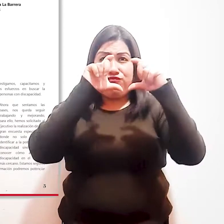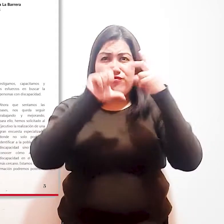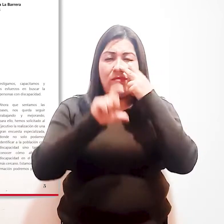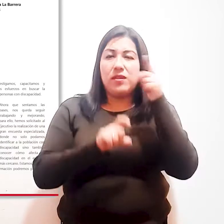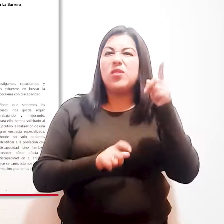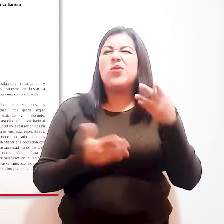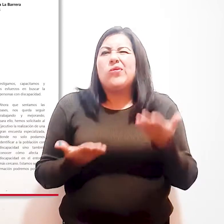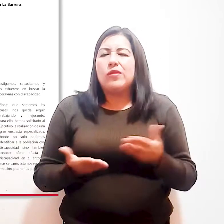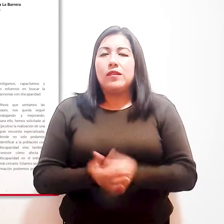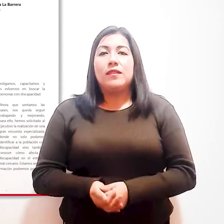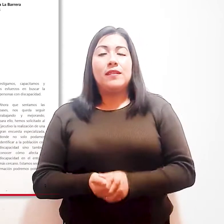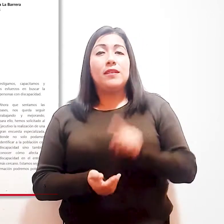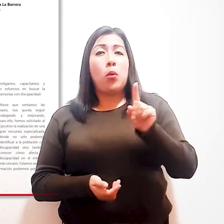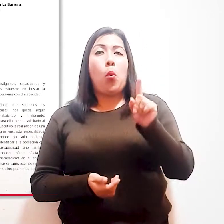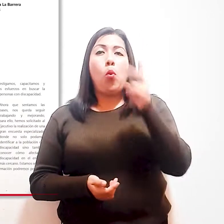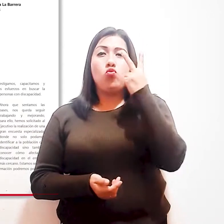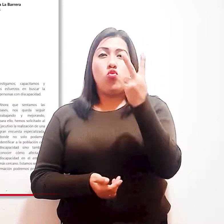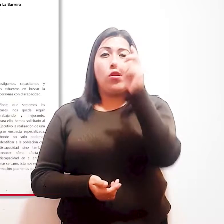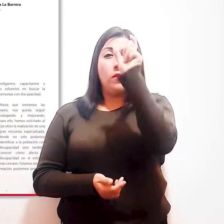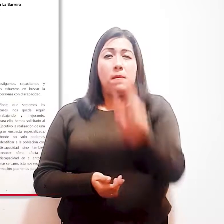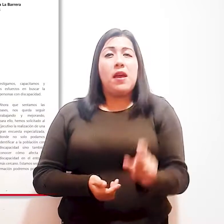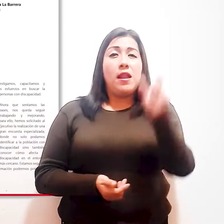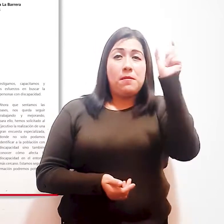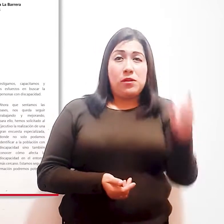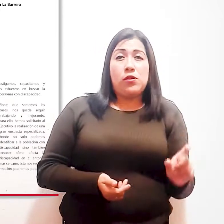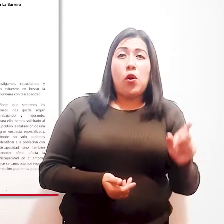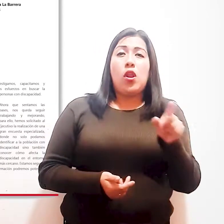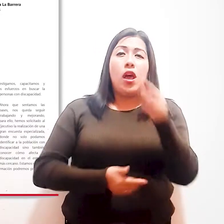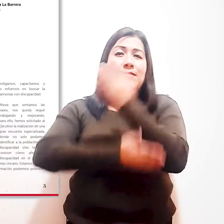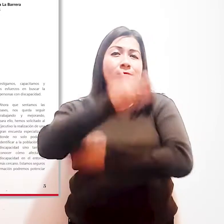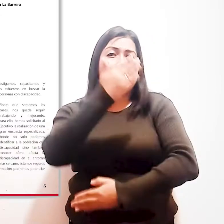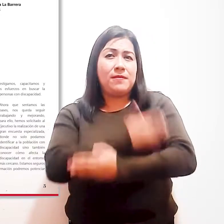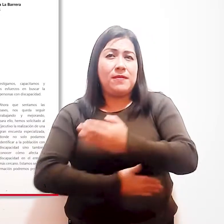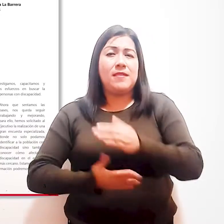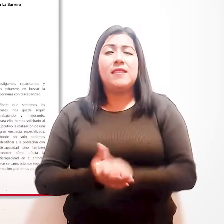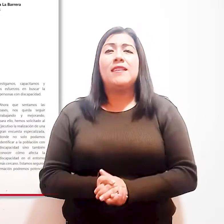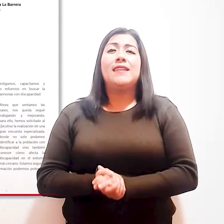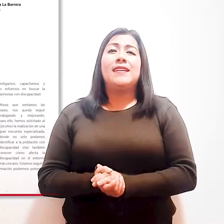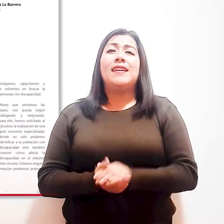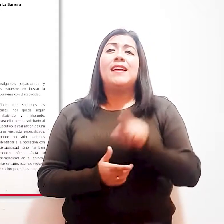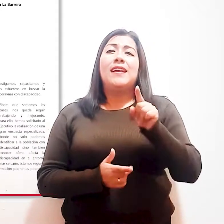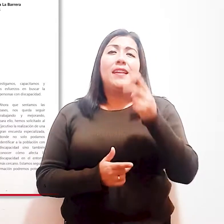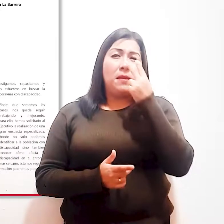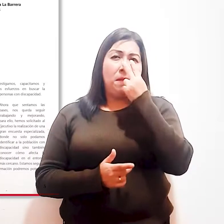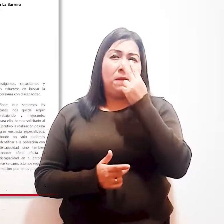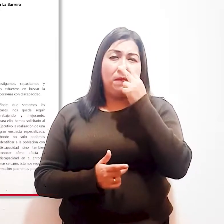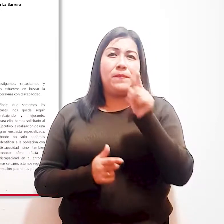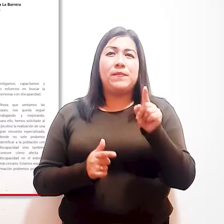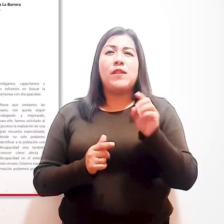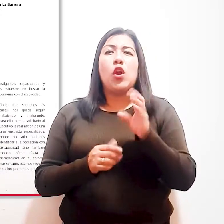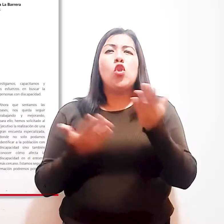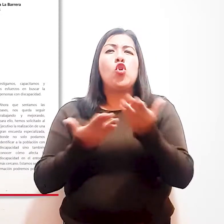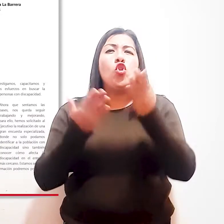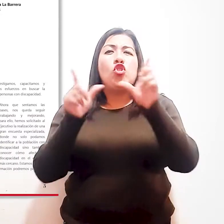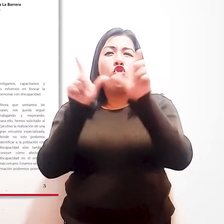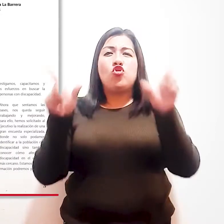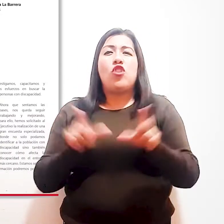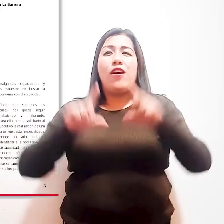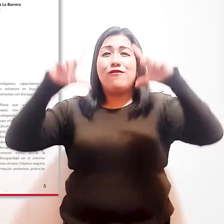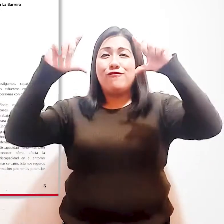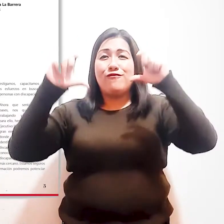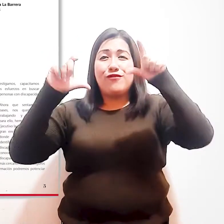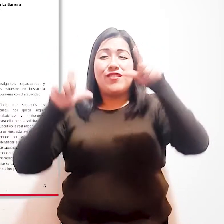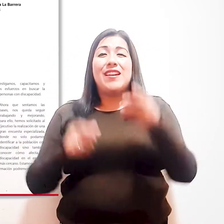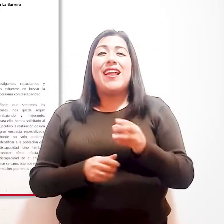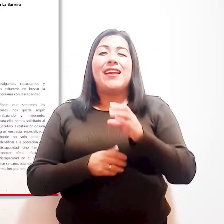ver un diseño en la que se encuentran dos personas con discapacidad sobrepuestas sobre la fachada del Consejo Nacional